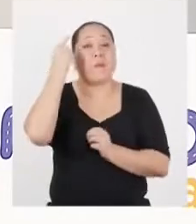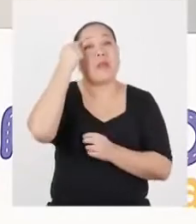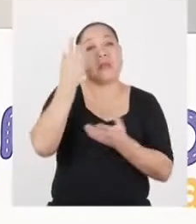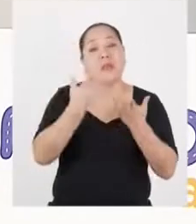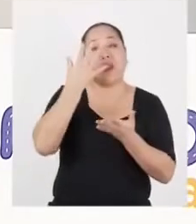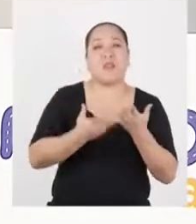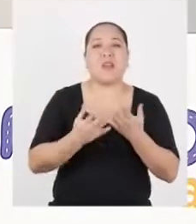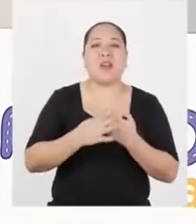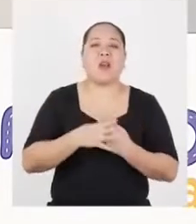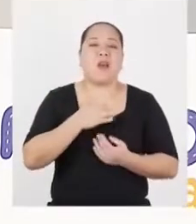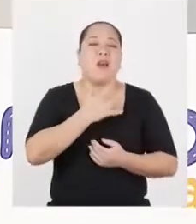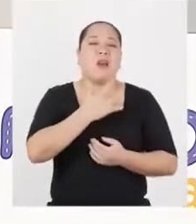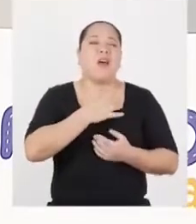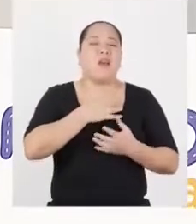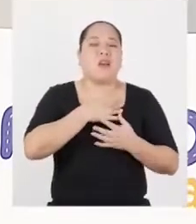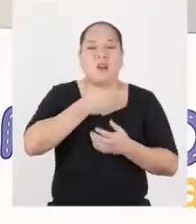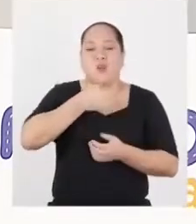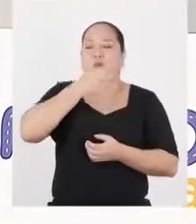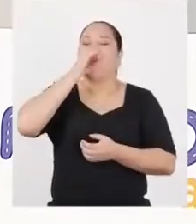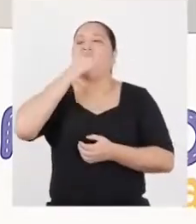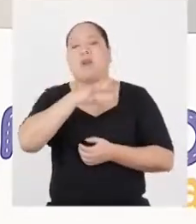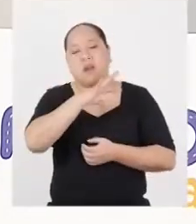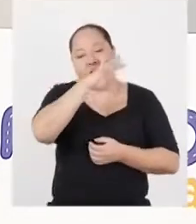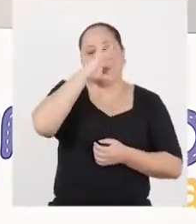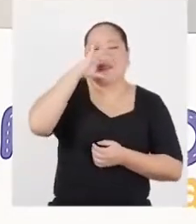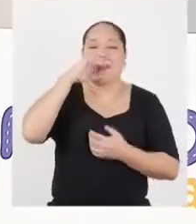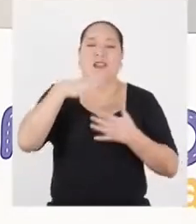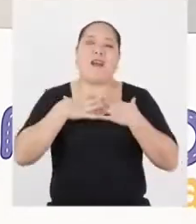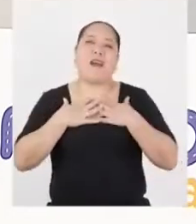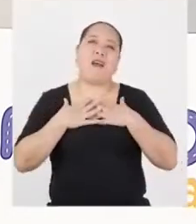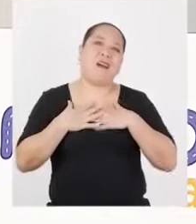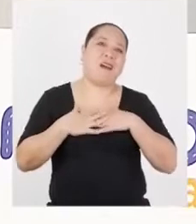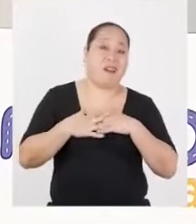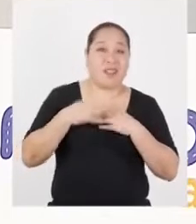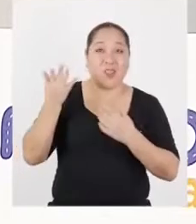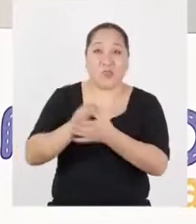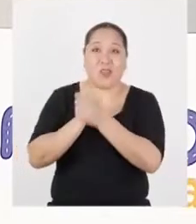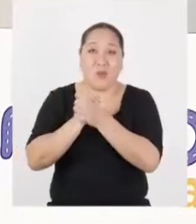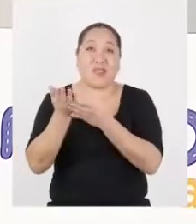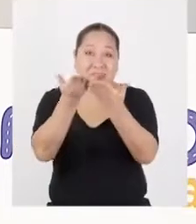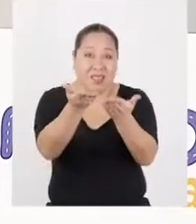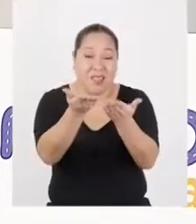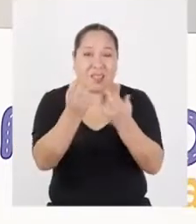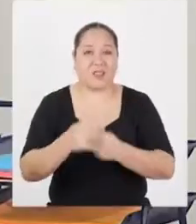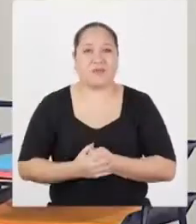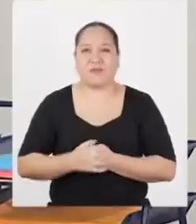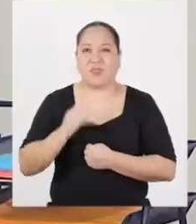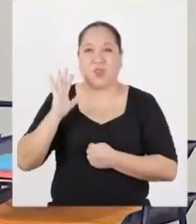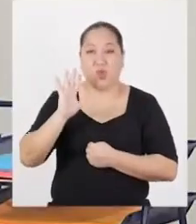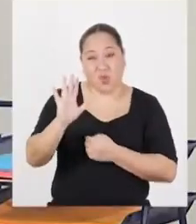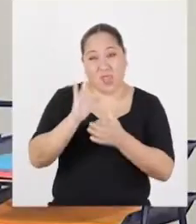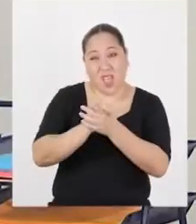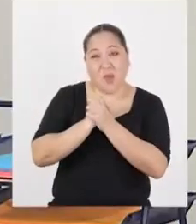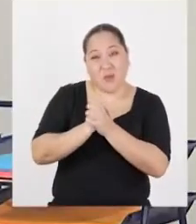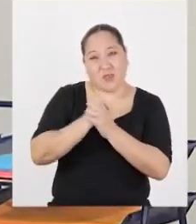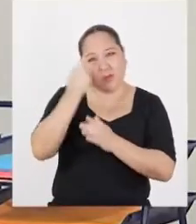solución está en el alivio temporal que da el consumo de algún tipo de droga. Ese que tus supuestos amigos te están ofreciendo. Y tus